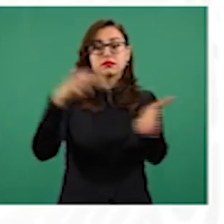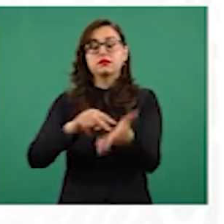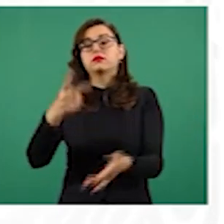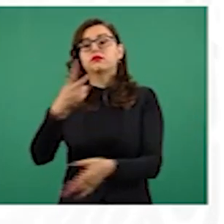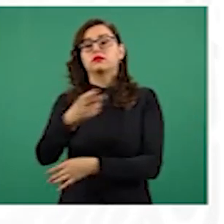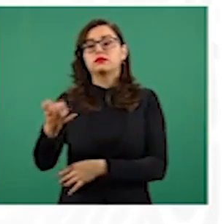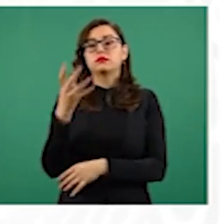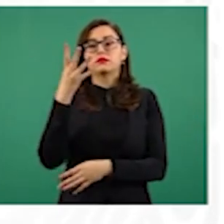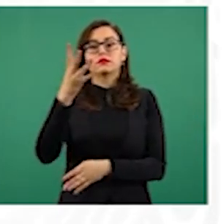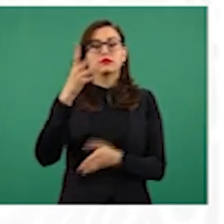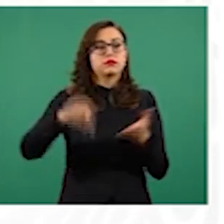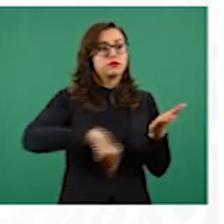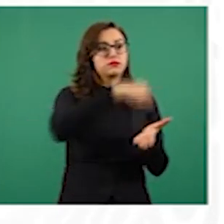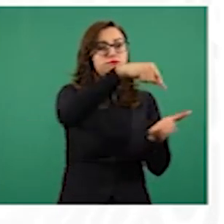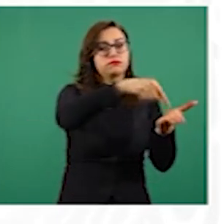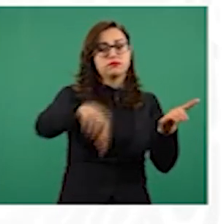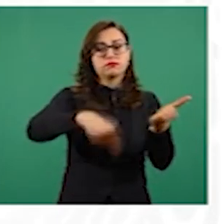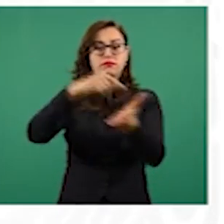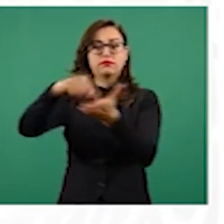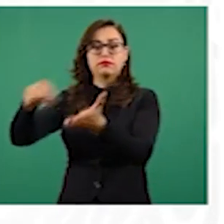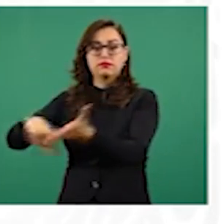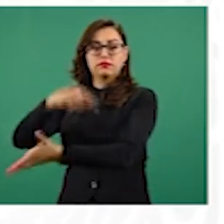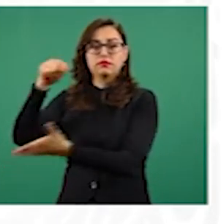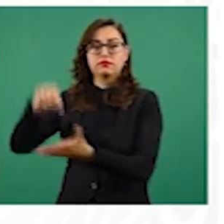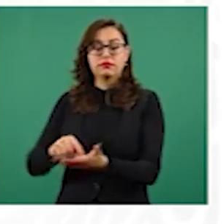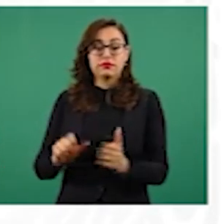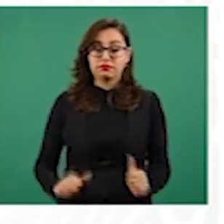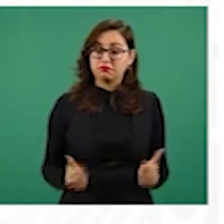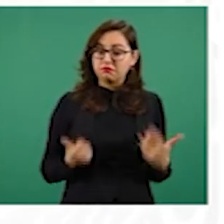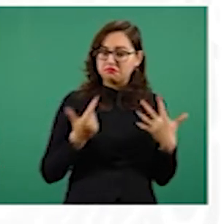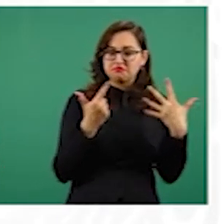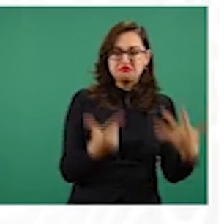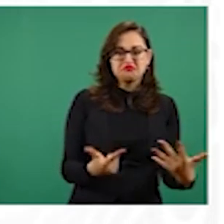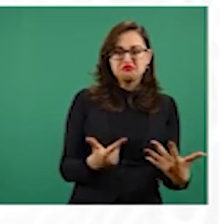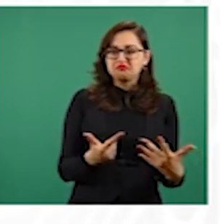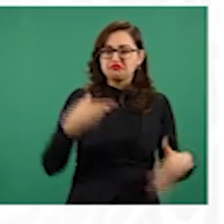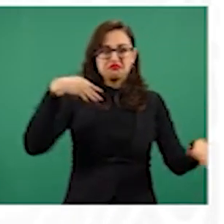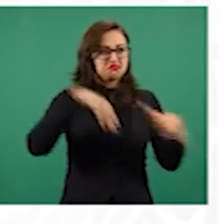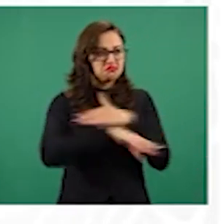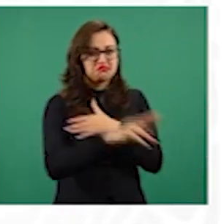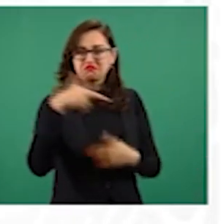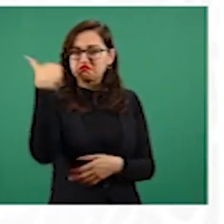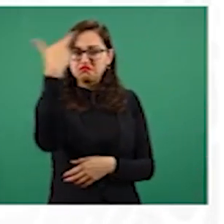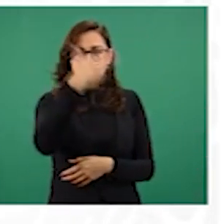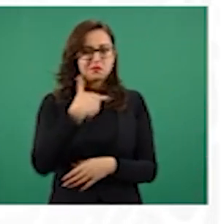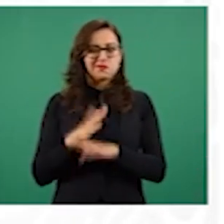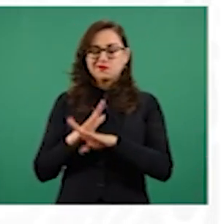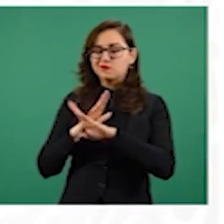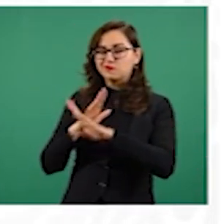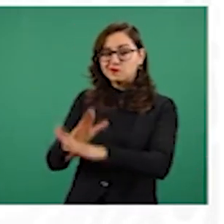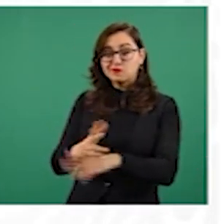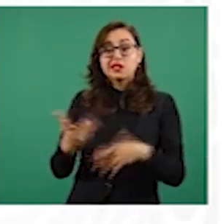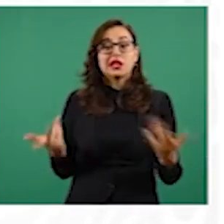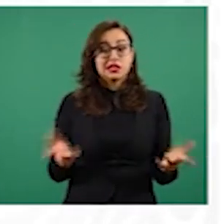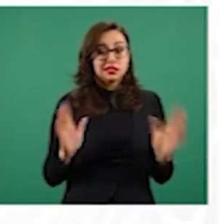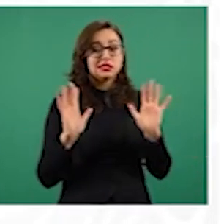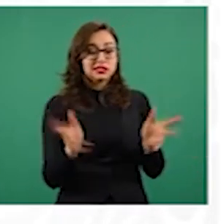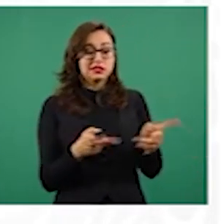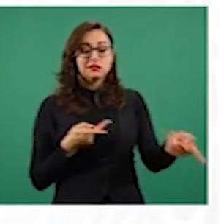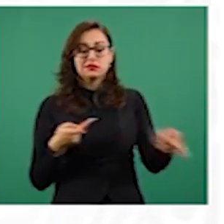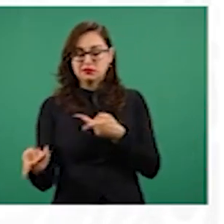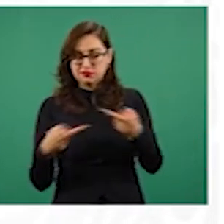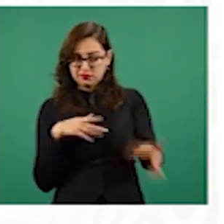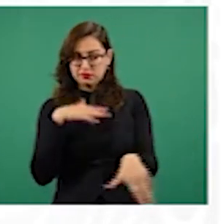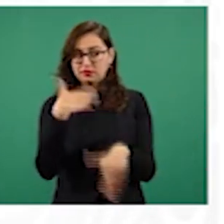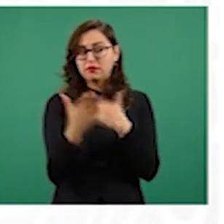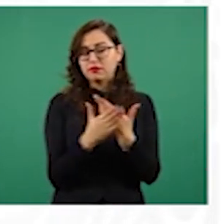y siete gasolineras no se dejaron verificar. Ya las estamos preparando para un operativo especial con